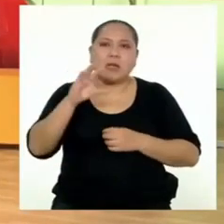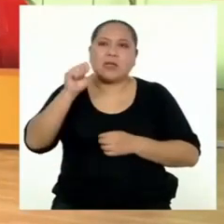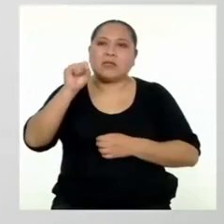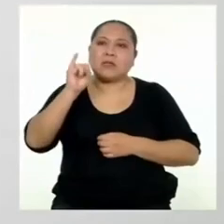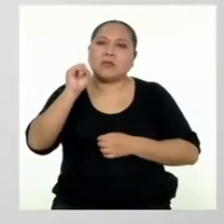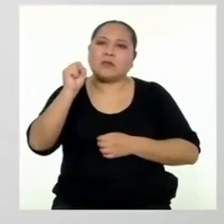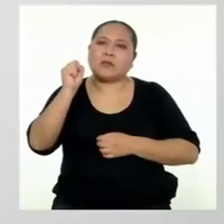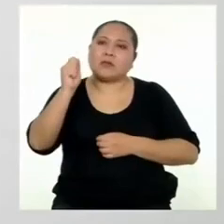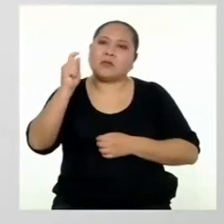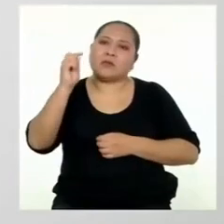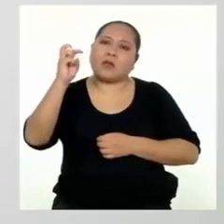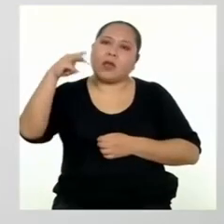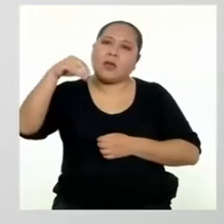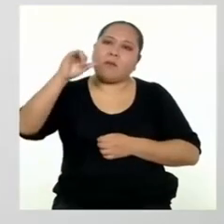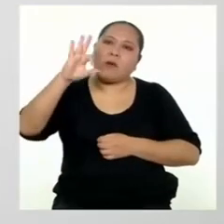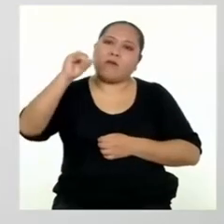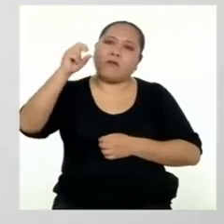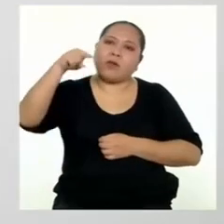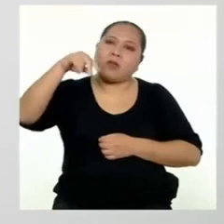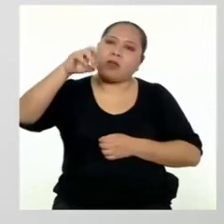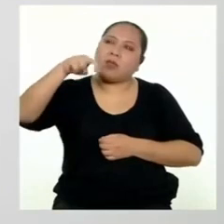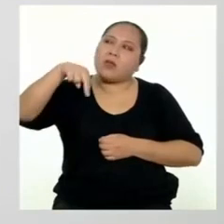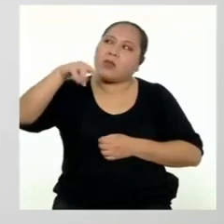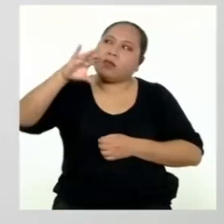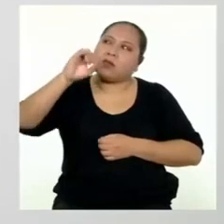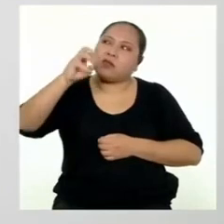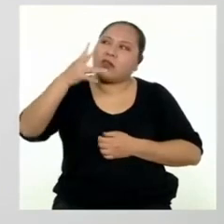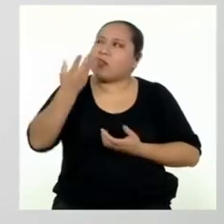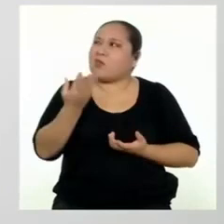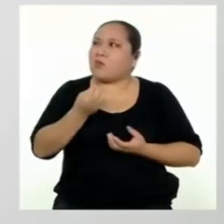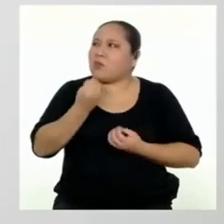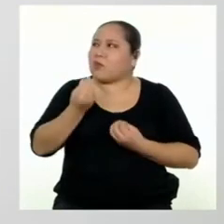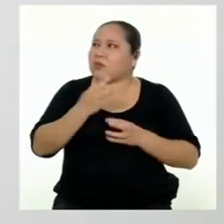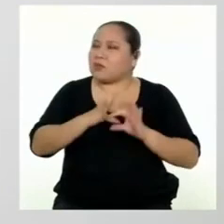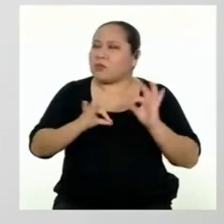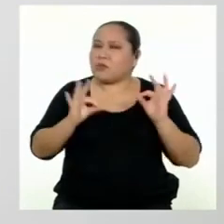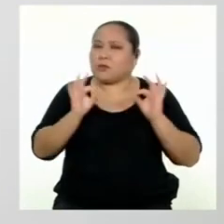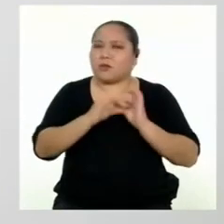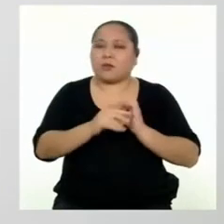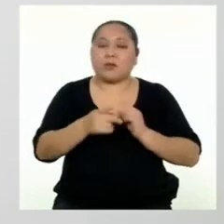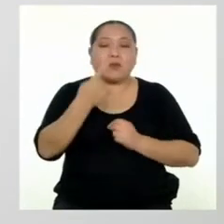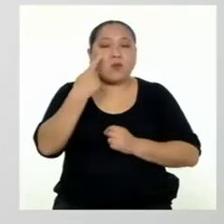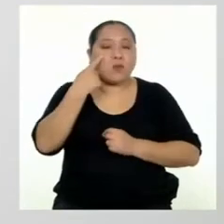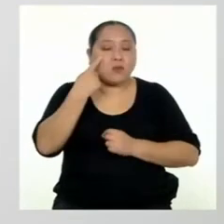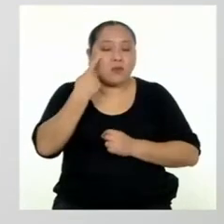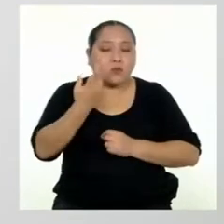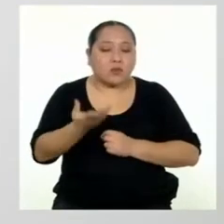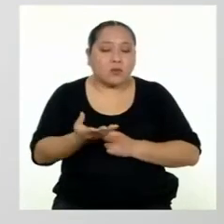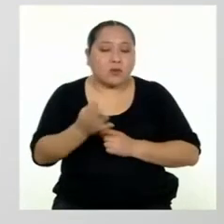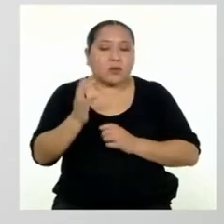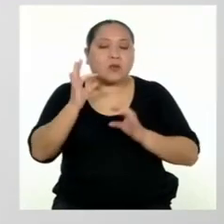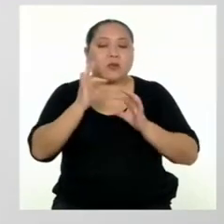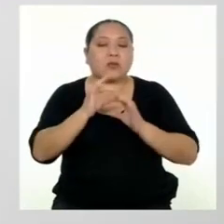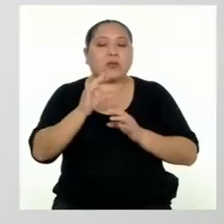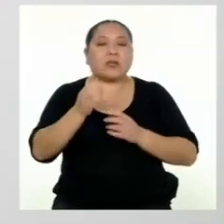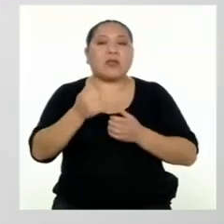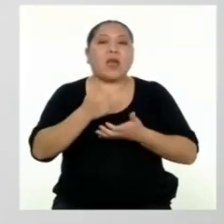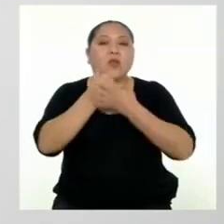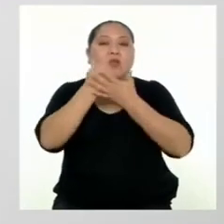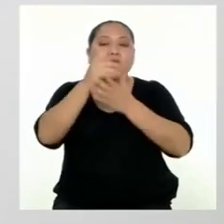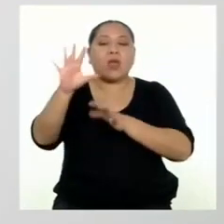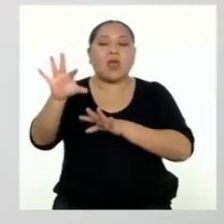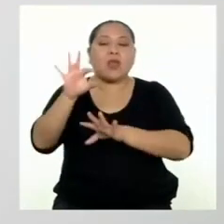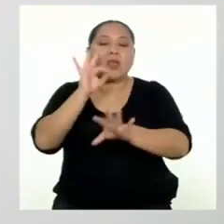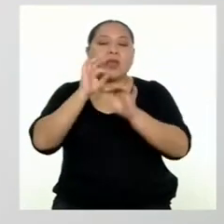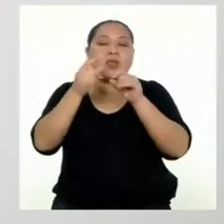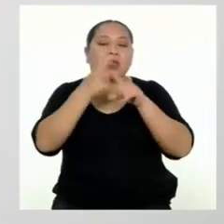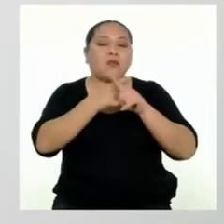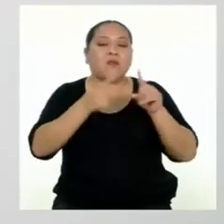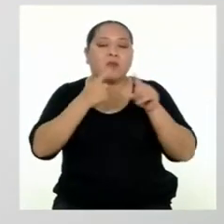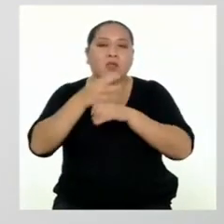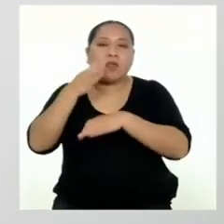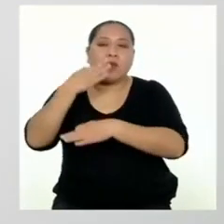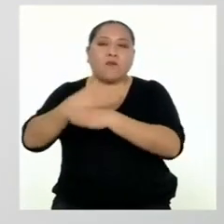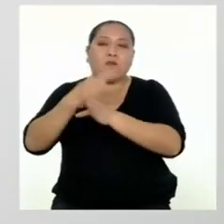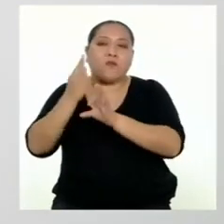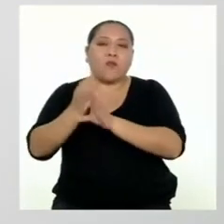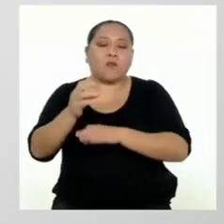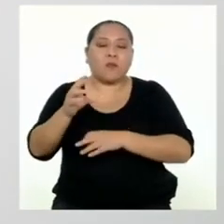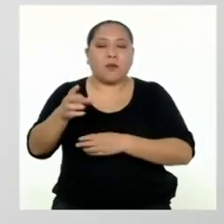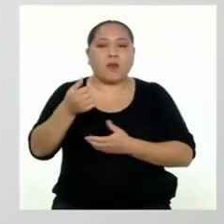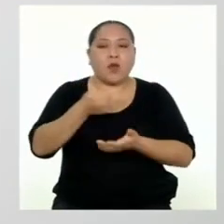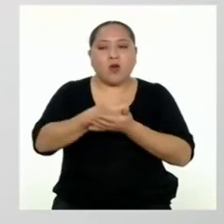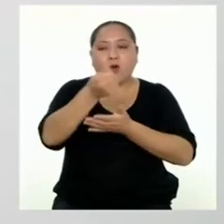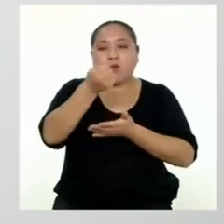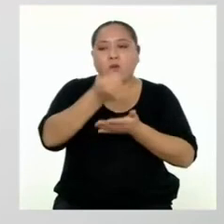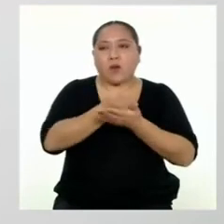sistema financiero? Es bueno conocerlo para poder elegir entre las diversas opciones que tenemos para adquirir